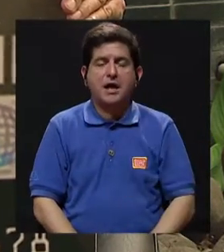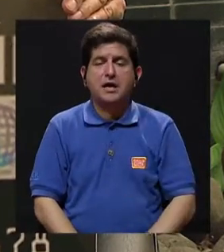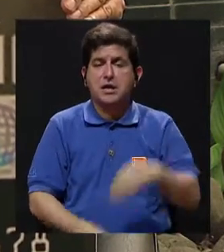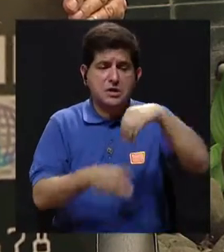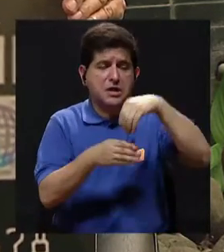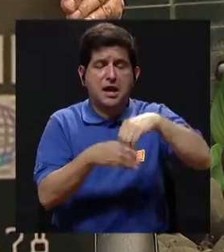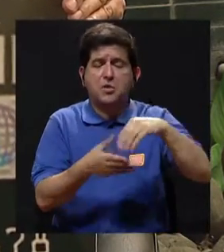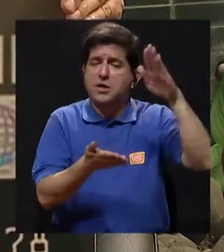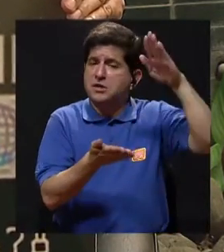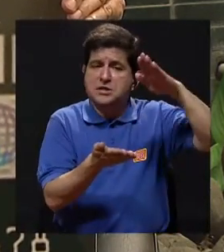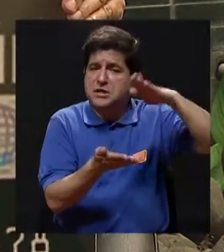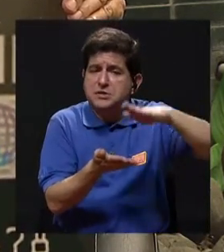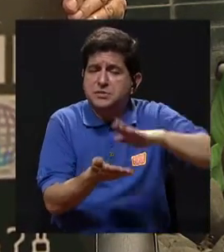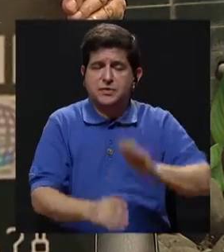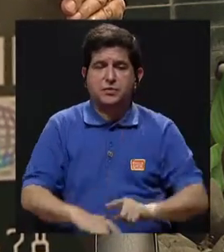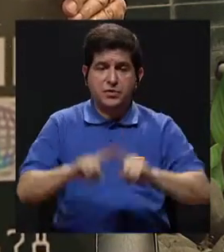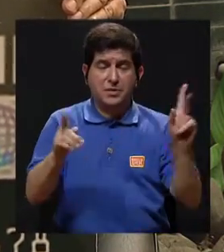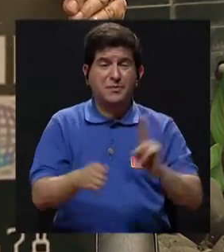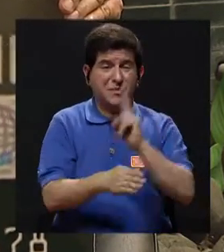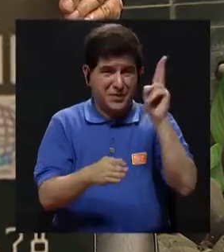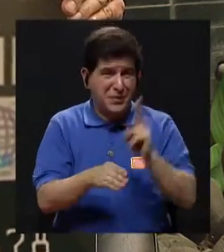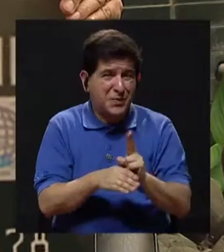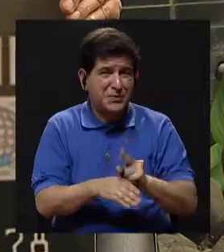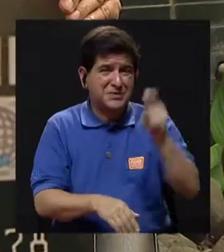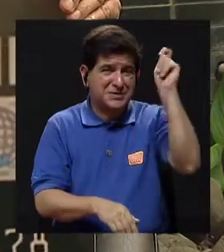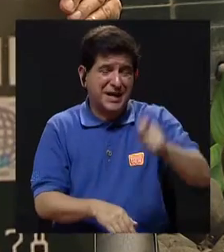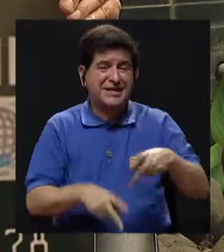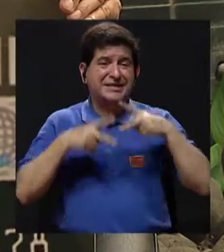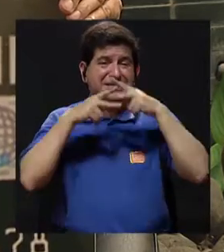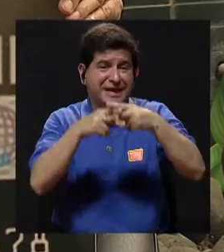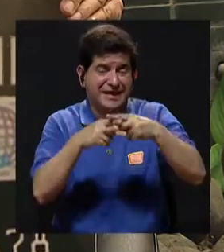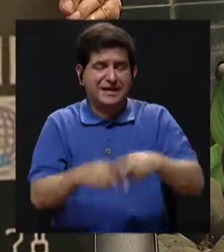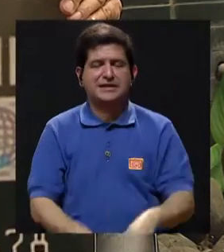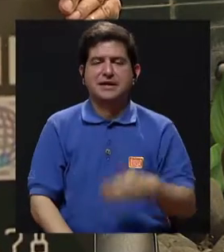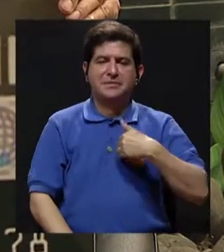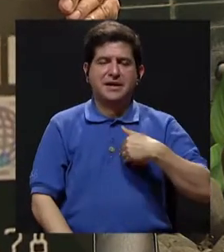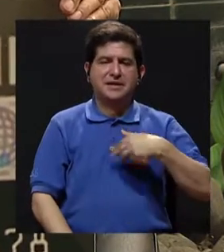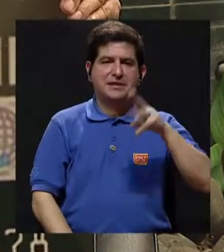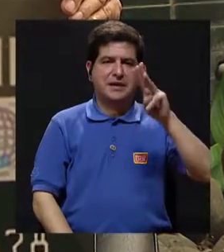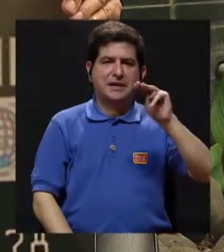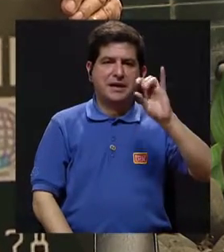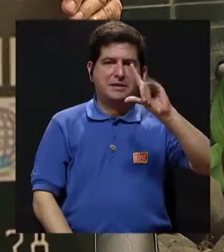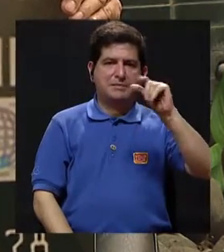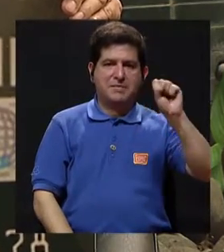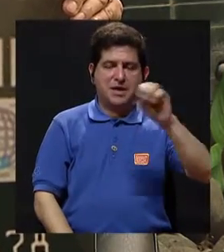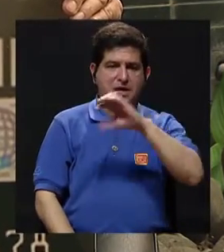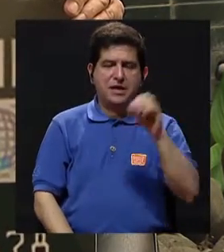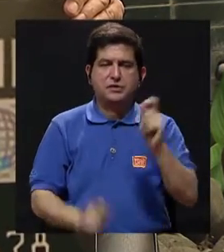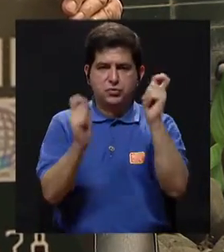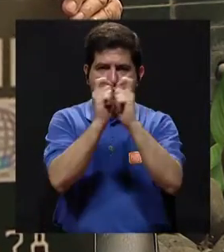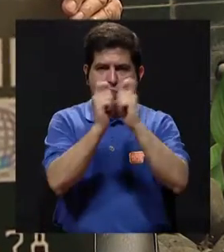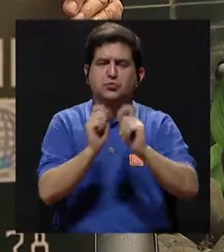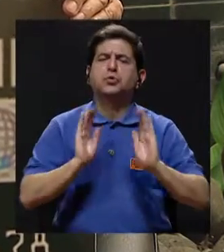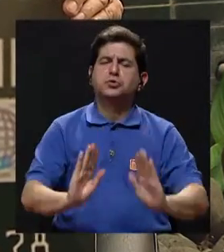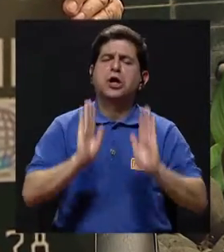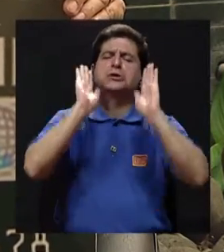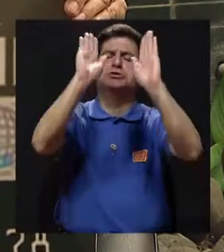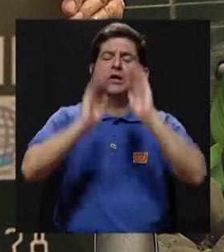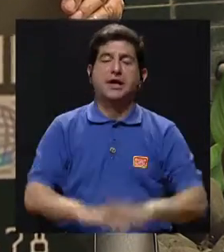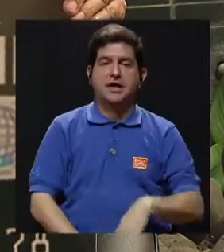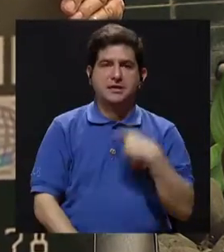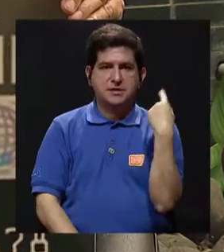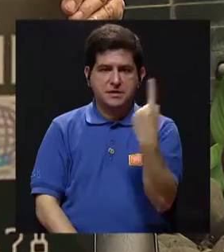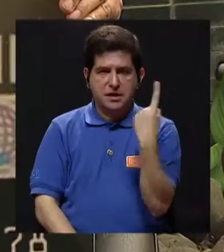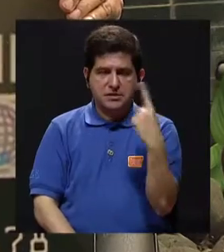su estado de cuenta cuánto tiene disponible. Pero si usa la tarjeta de crédito para ganar millas normalmente o ganar puntos, fantástico.